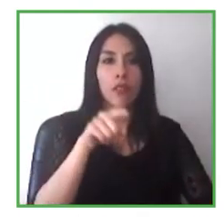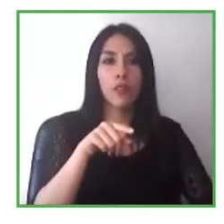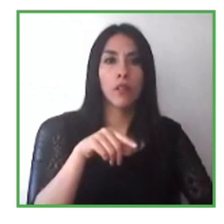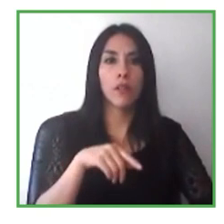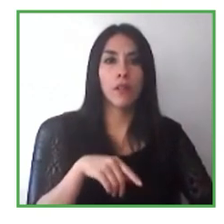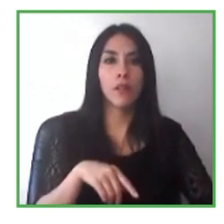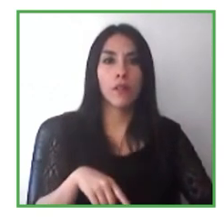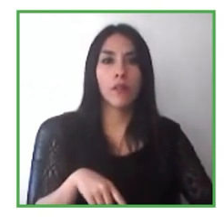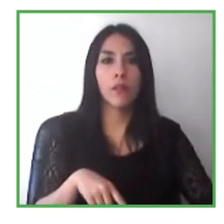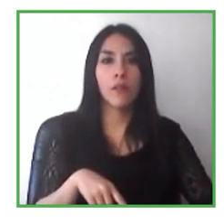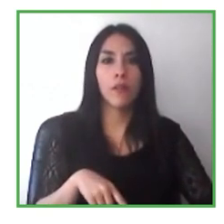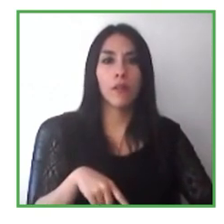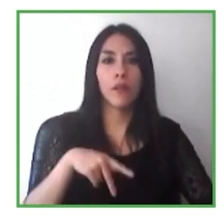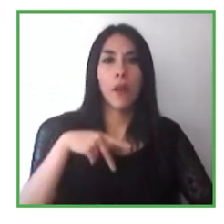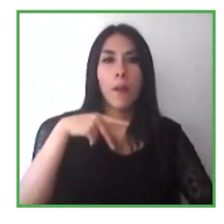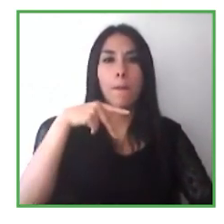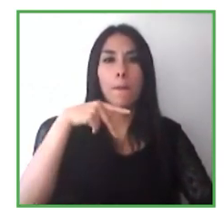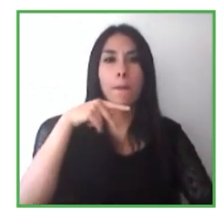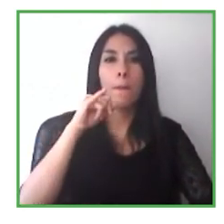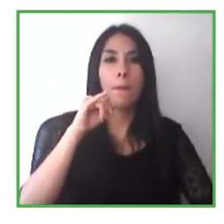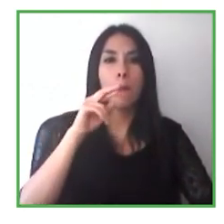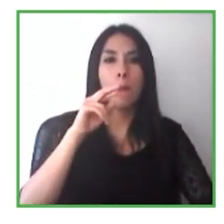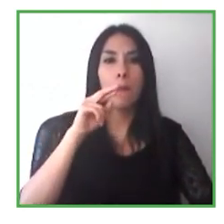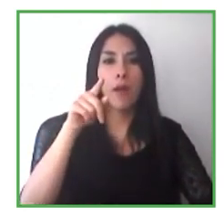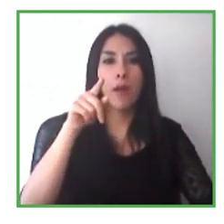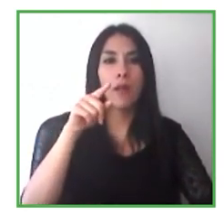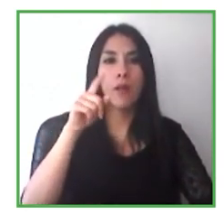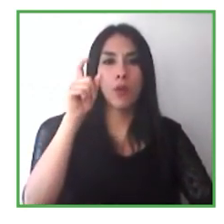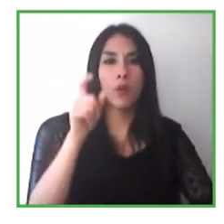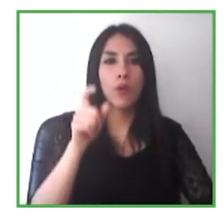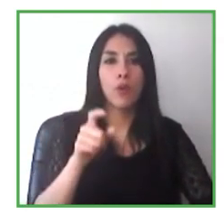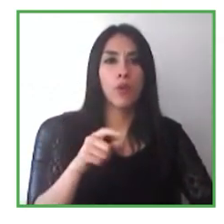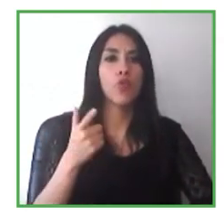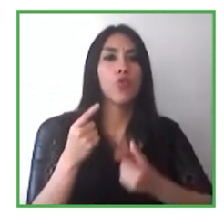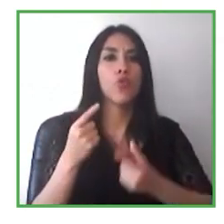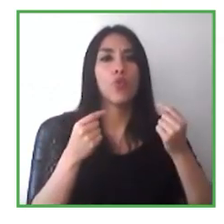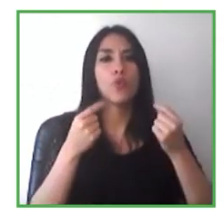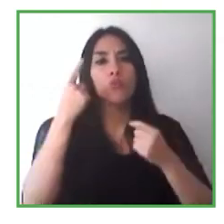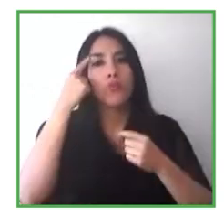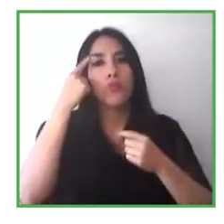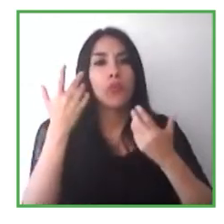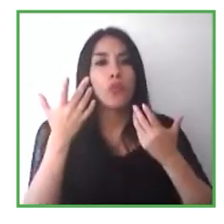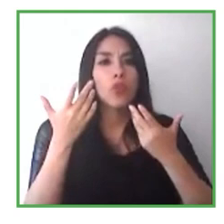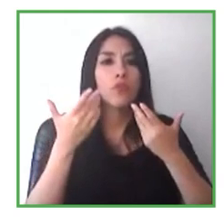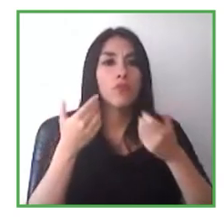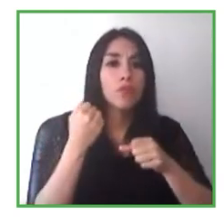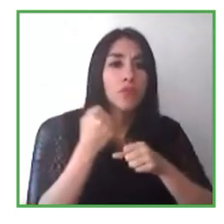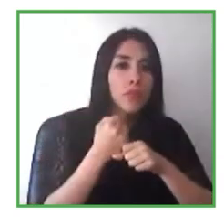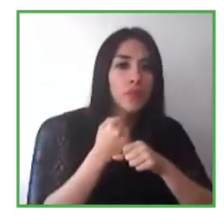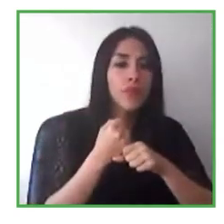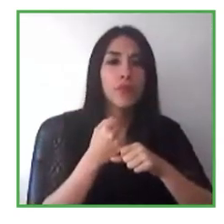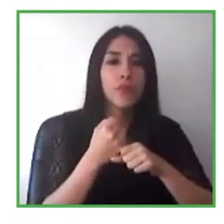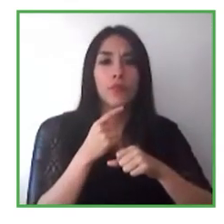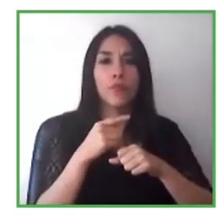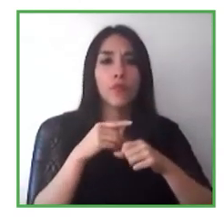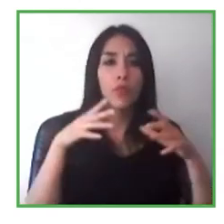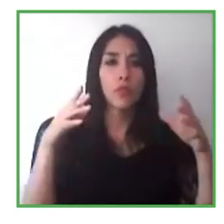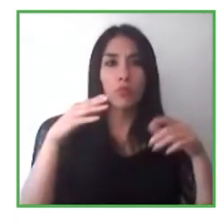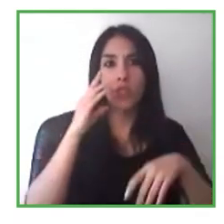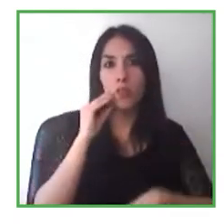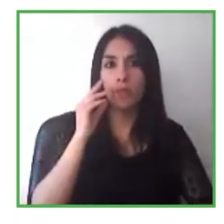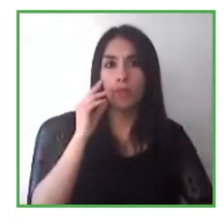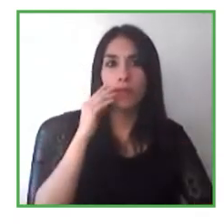que todos tenemos una perspectiva global, pero no tenemos quizás tanta experiencia e información respecto a esta región, ¿cierto? Entonces,